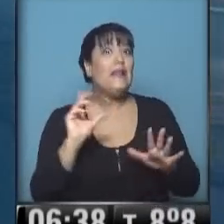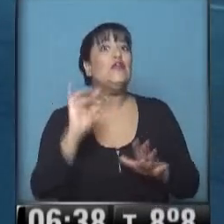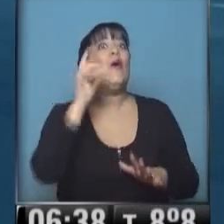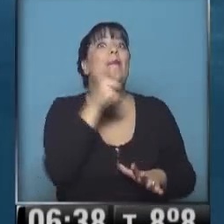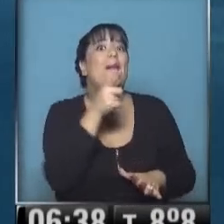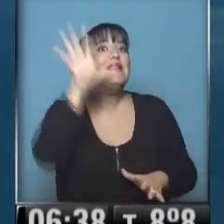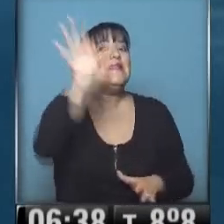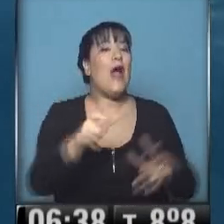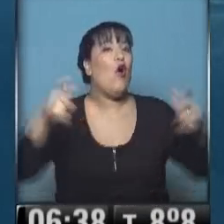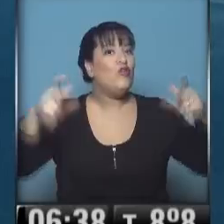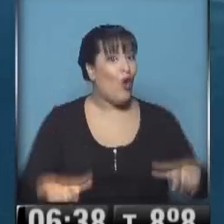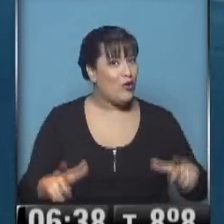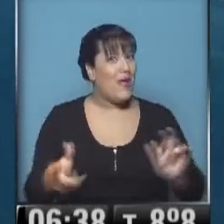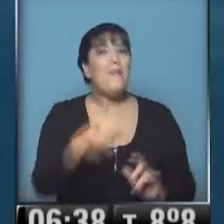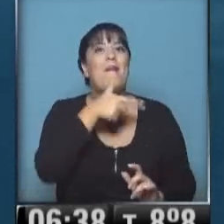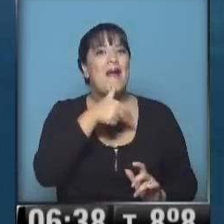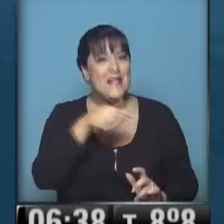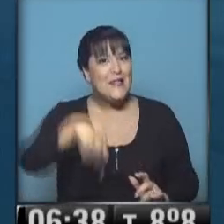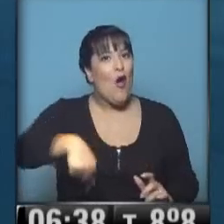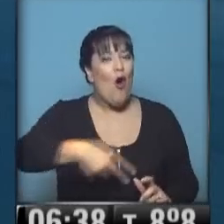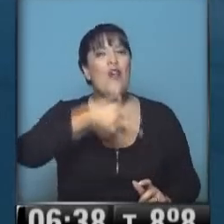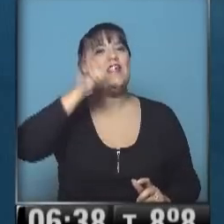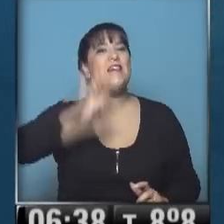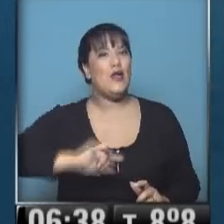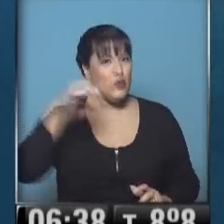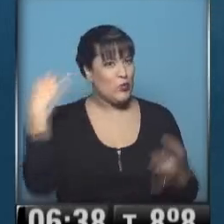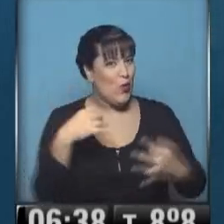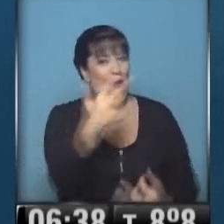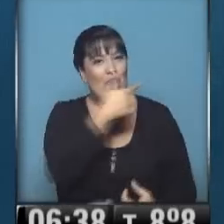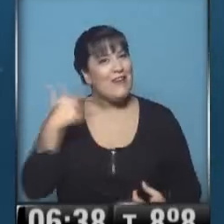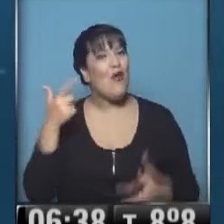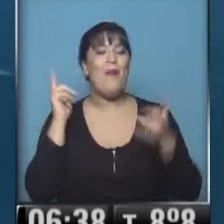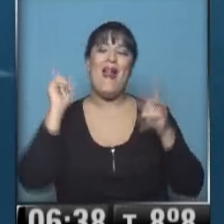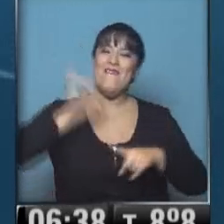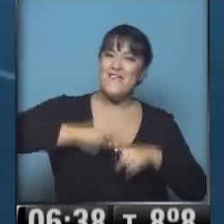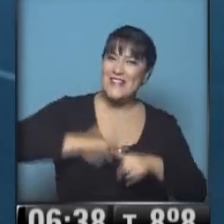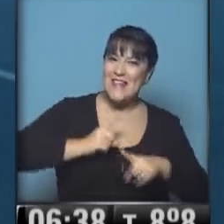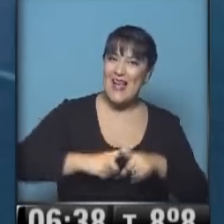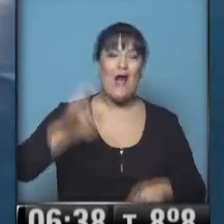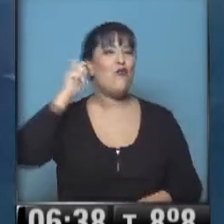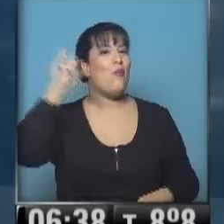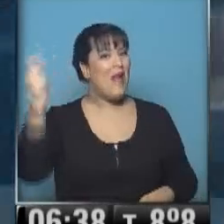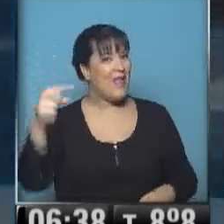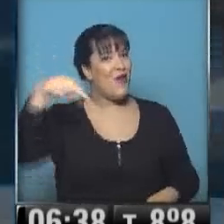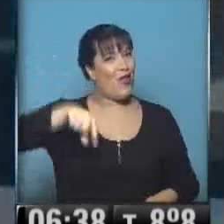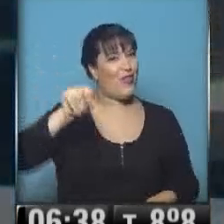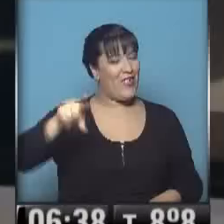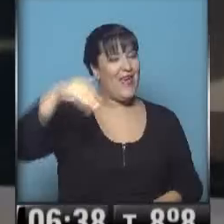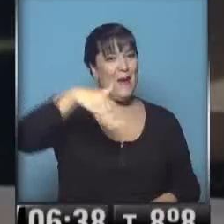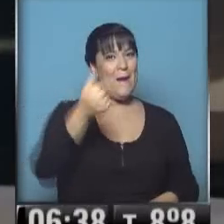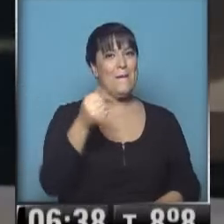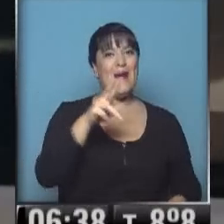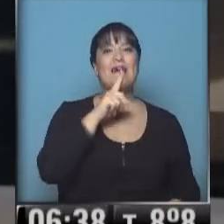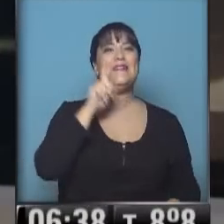No, te puedo creer, no la Así que me parece que hoy tenemos un buen desayuno para festejar el cumpleaños de Martín. A soplar las velas, Martín, hoy. Así que nosotros